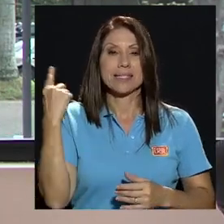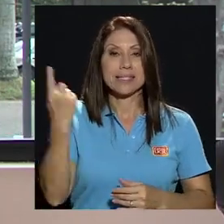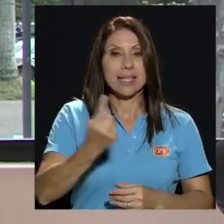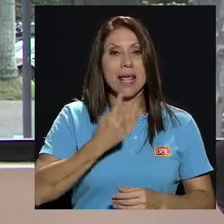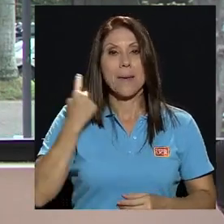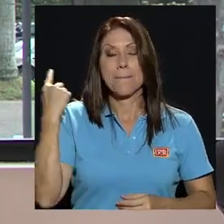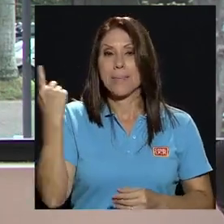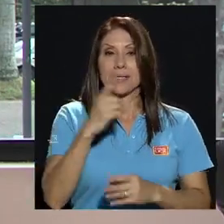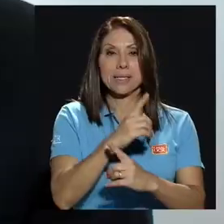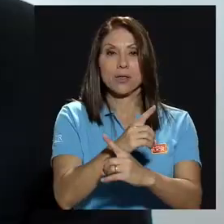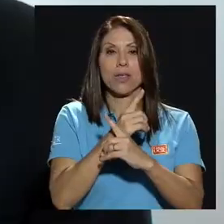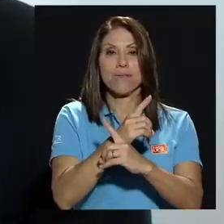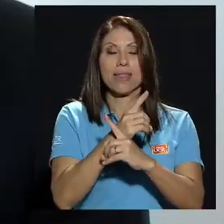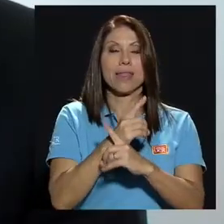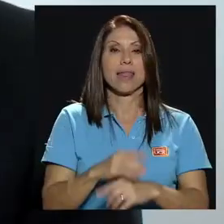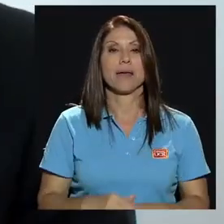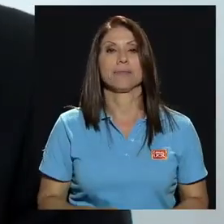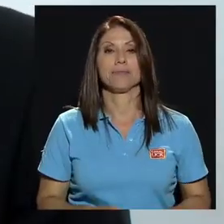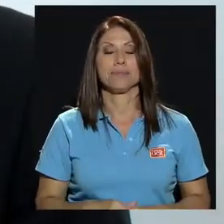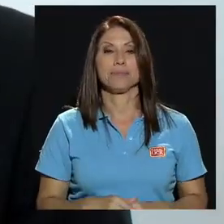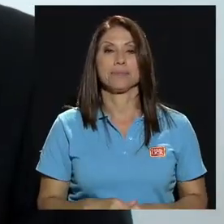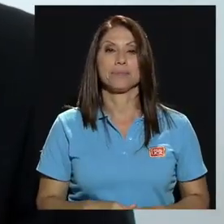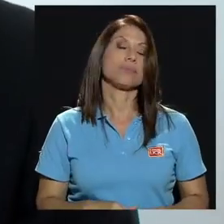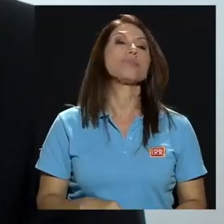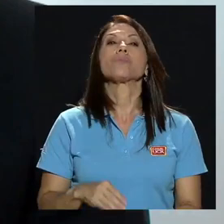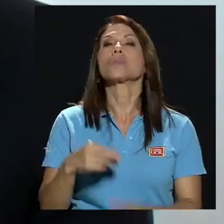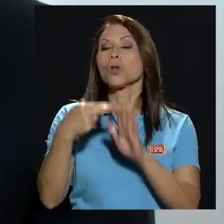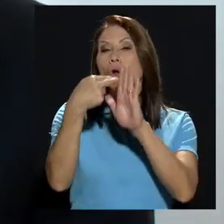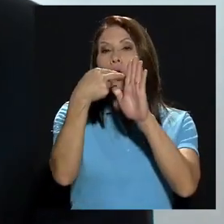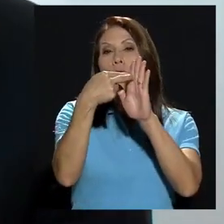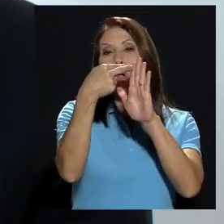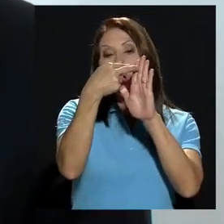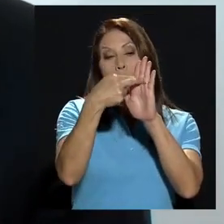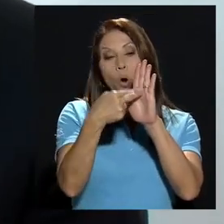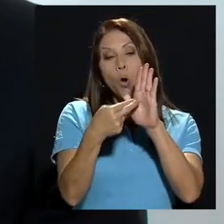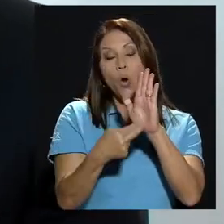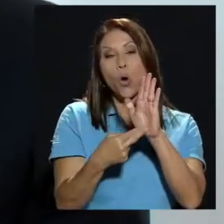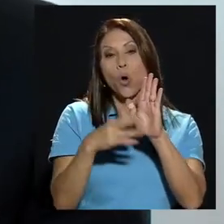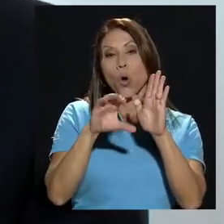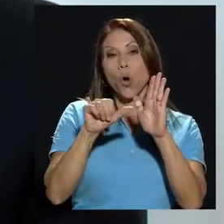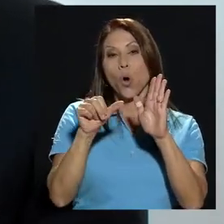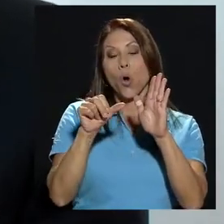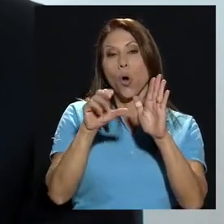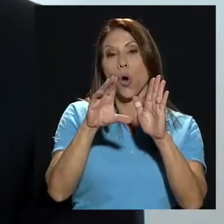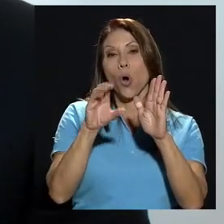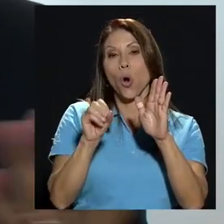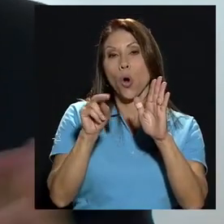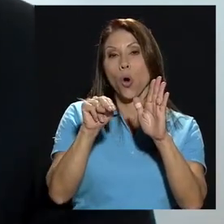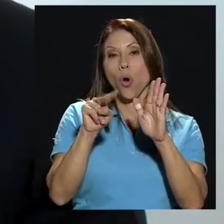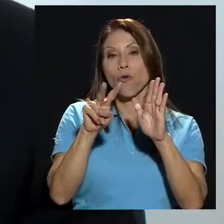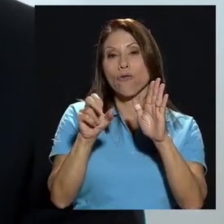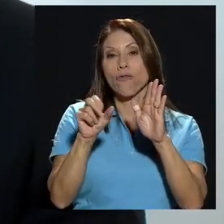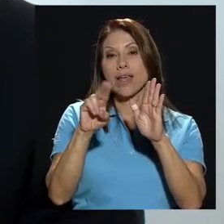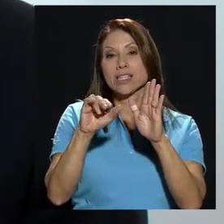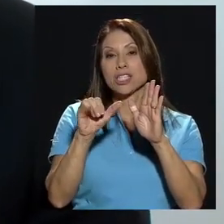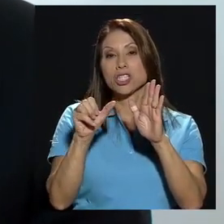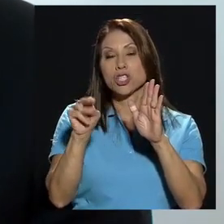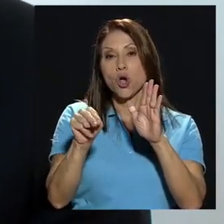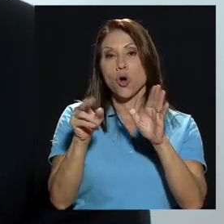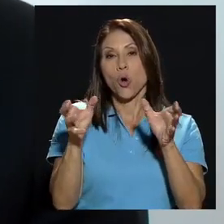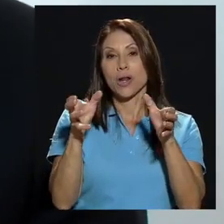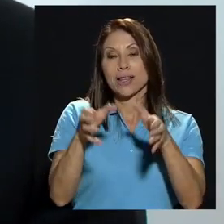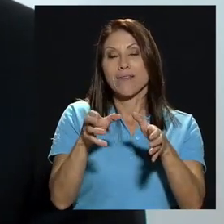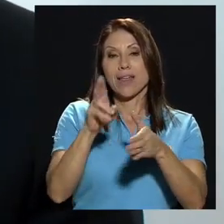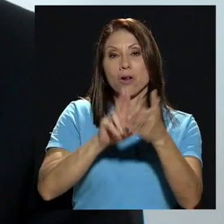siempre siendo defendida Don Guillermo la convención colectiva de la universidad de Costa Rica está en proceso de negociación que de hecho se prorrogó para el mes de